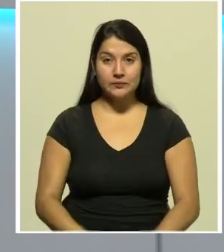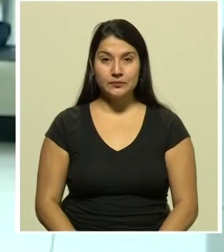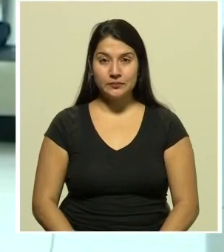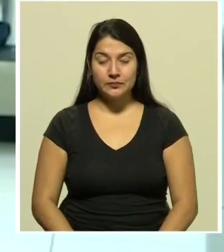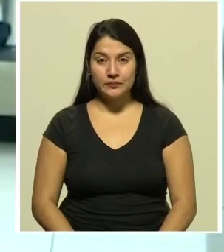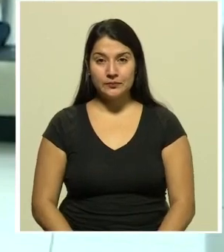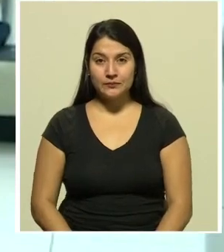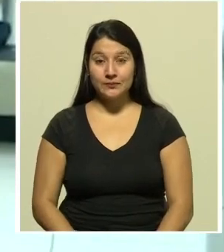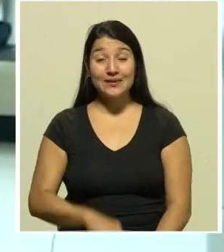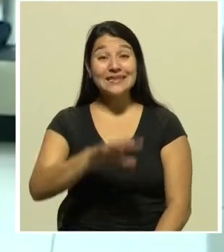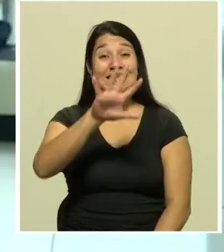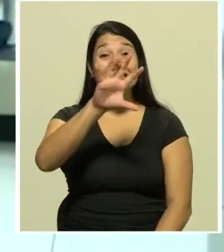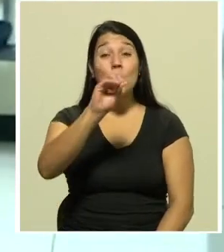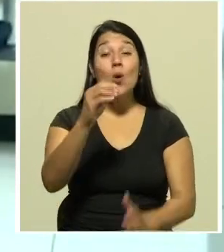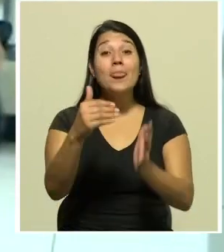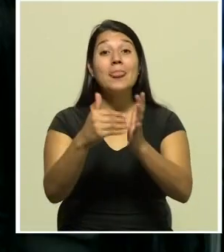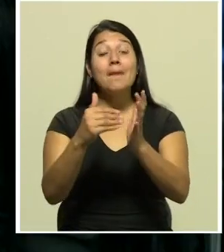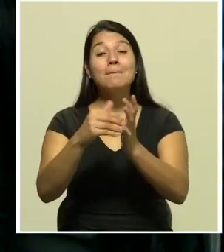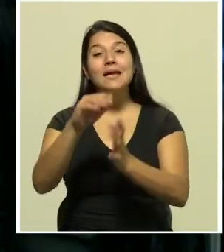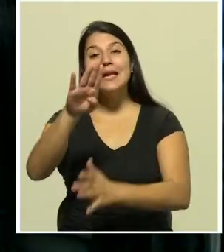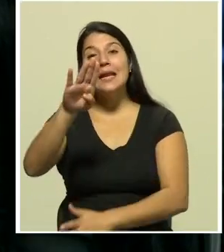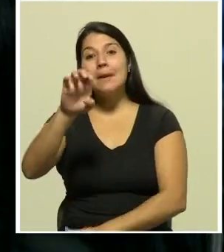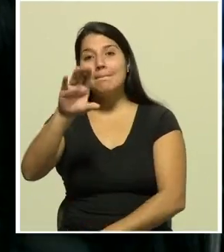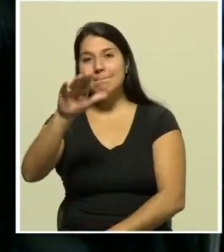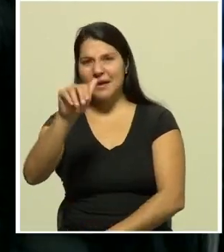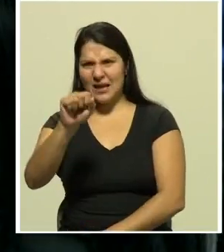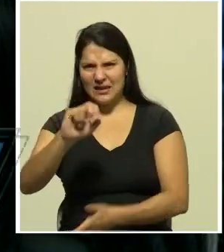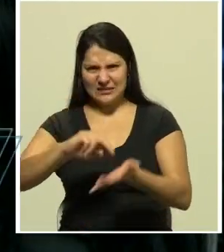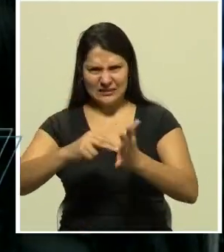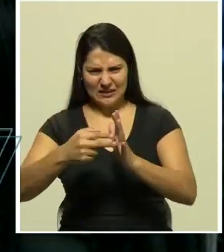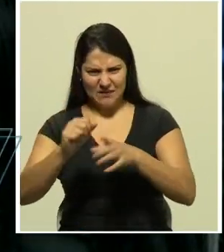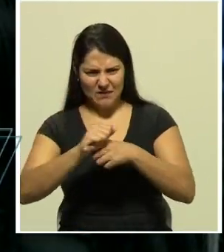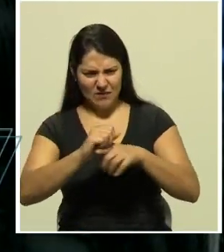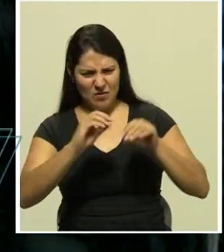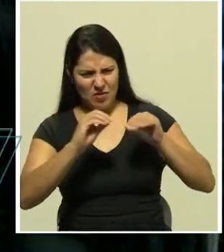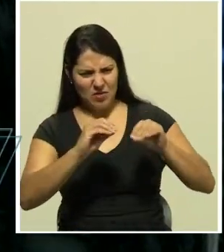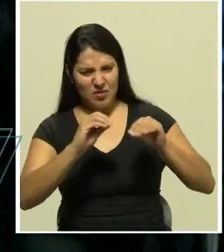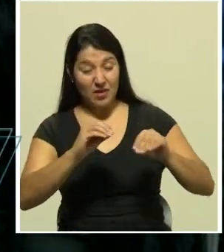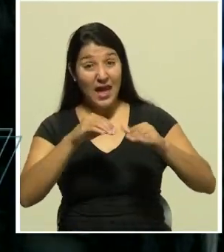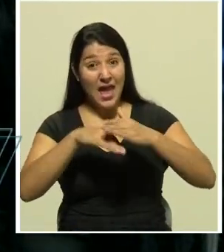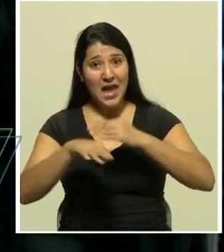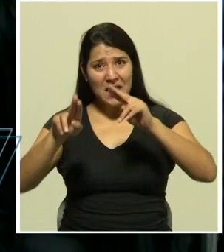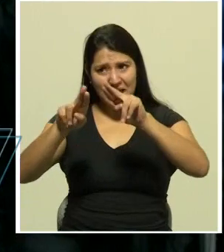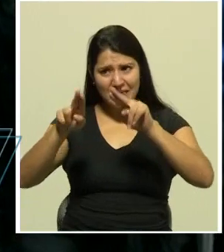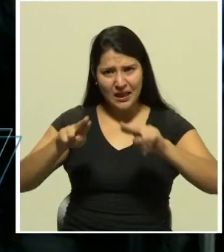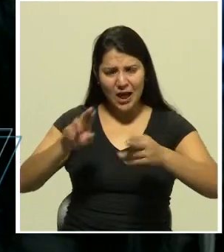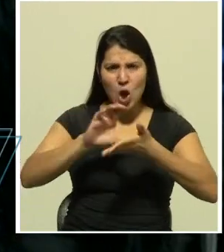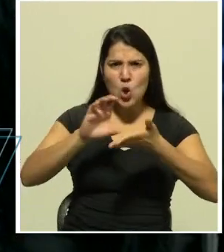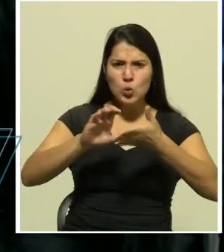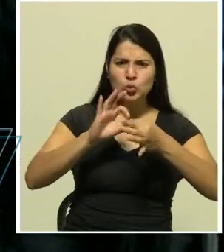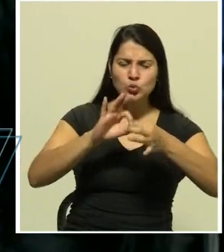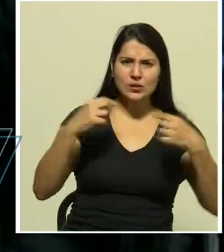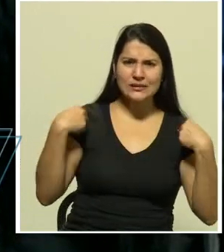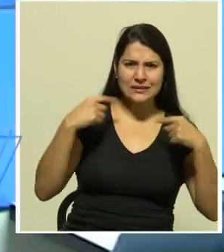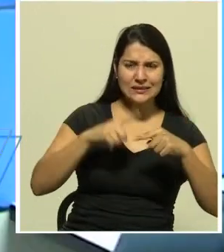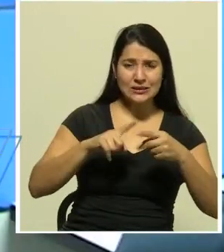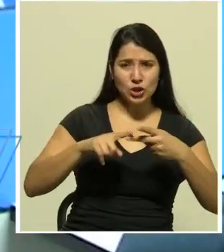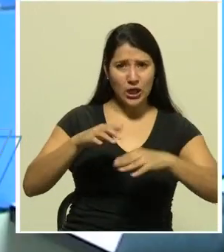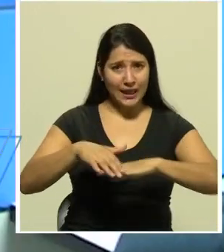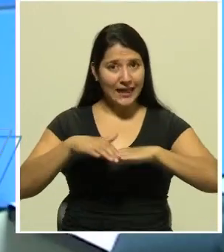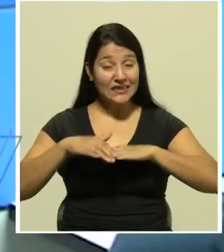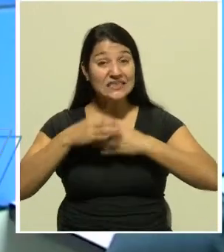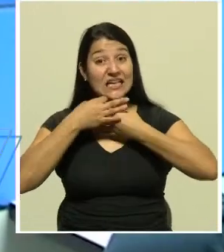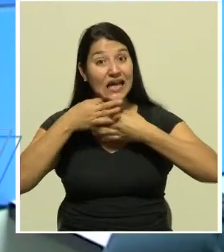Las 50 mil becas consisten en capacitaciones en línea de cientos de cursos en español y en inglés totalmente gratuitas